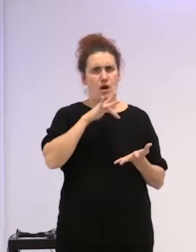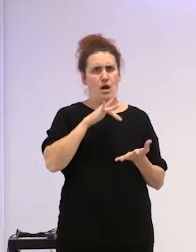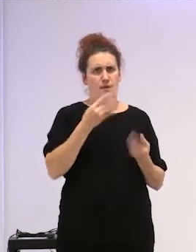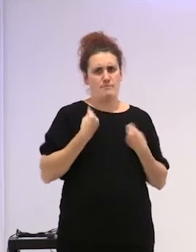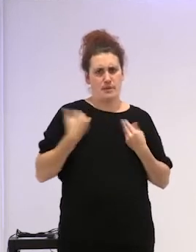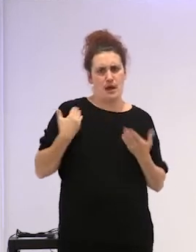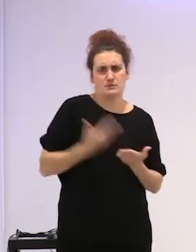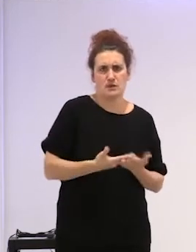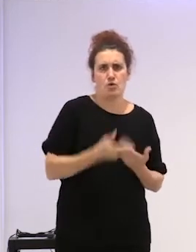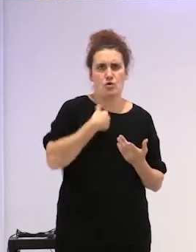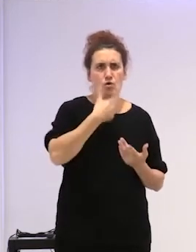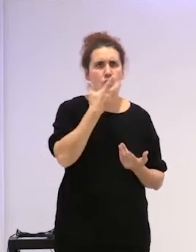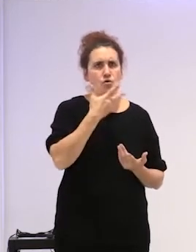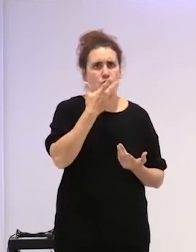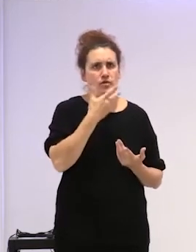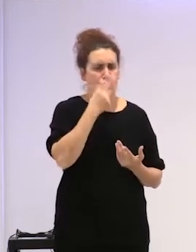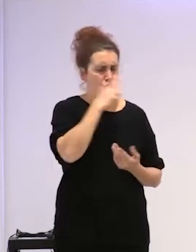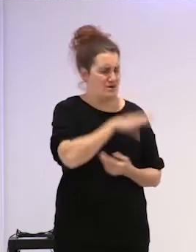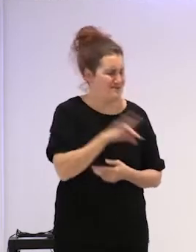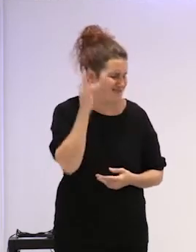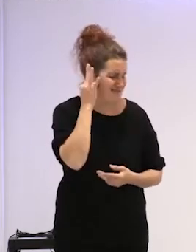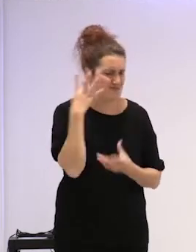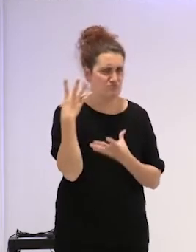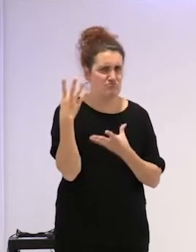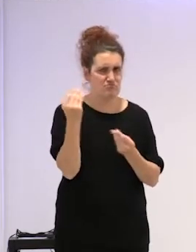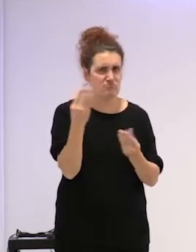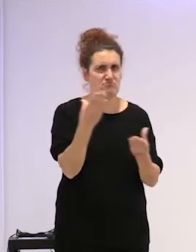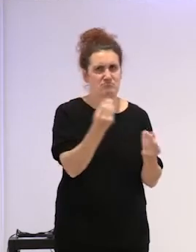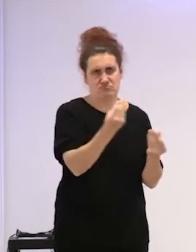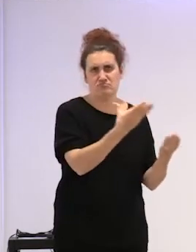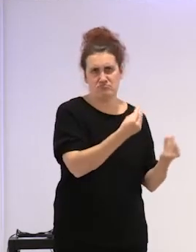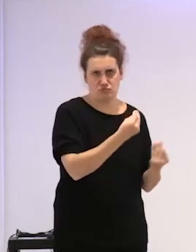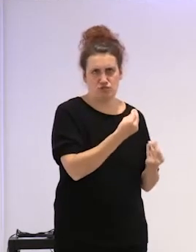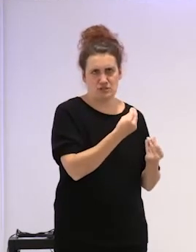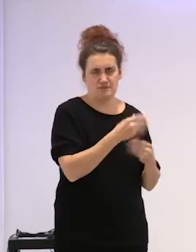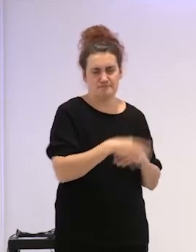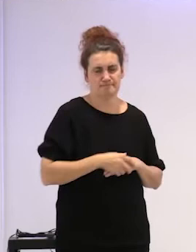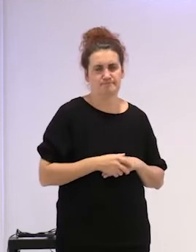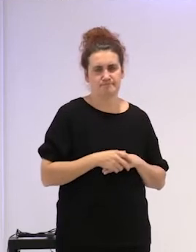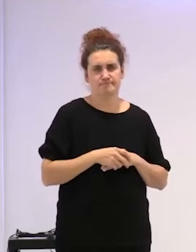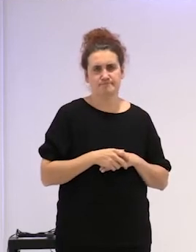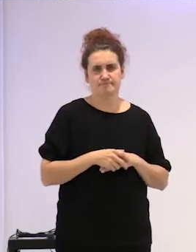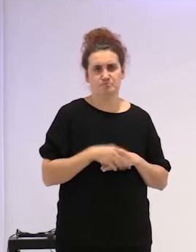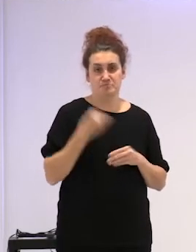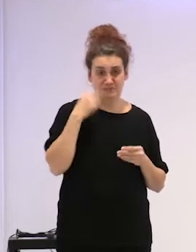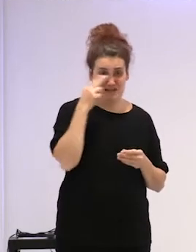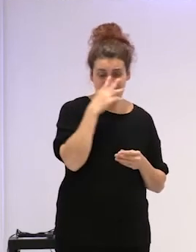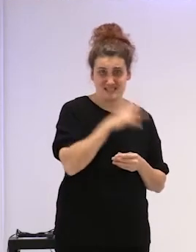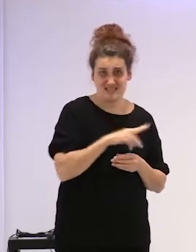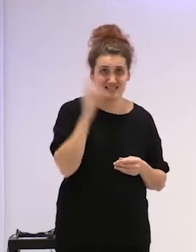he conocido a muchas de estas niñas que han sufrido